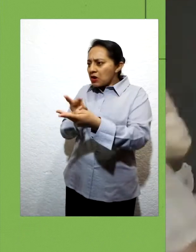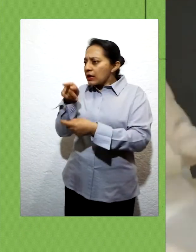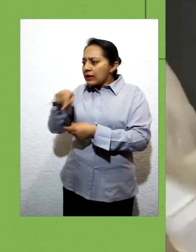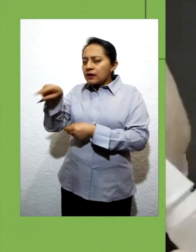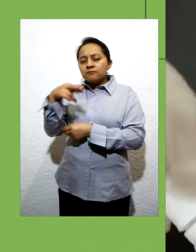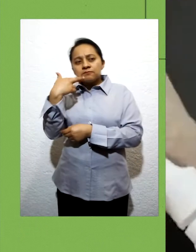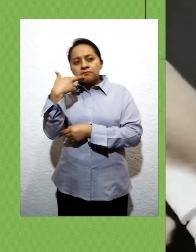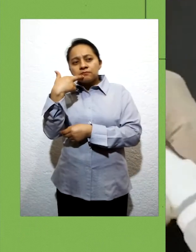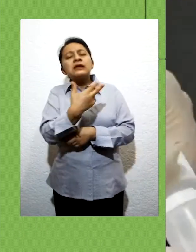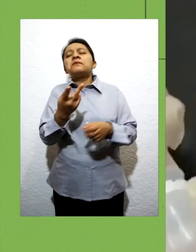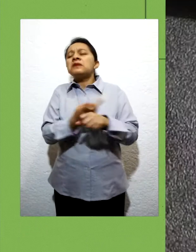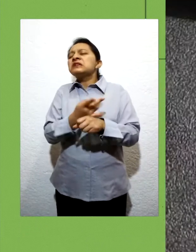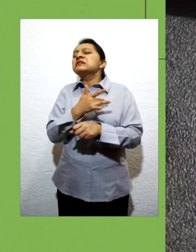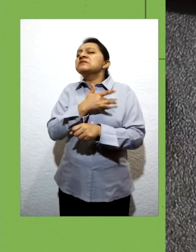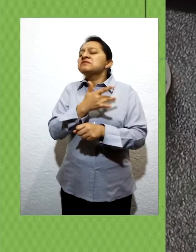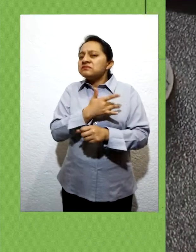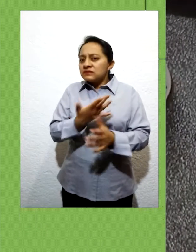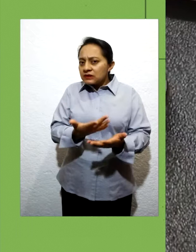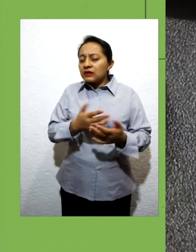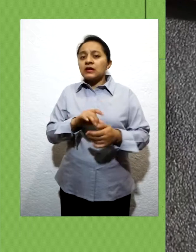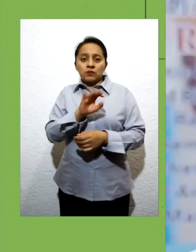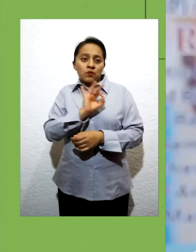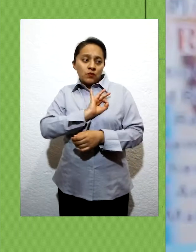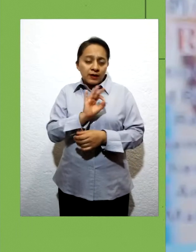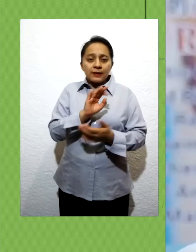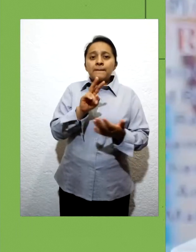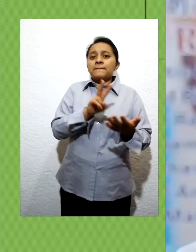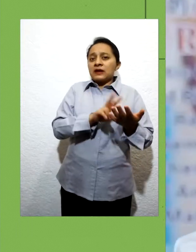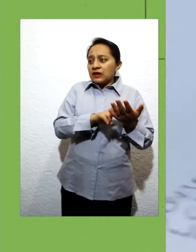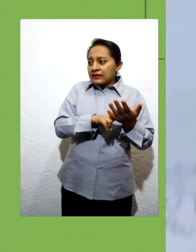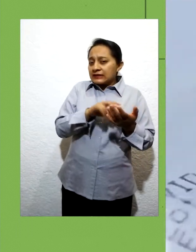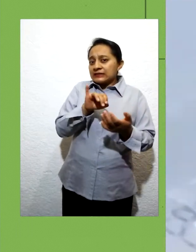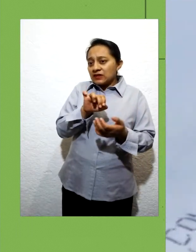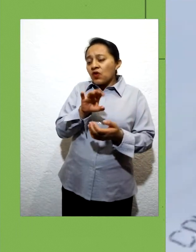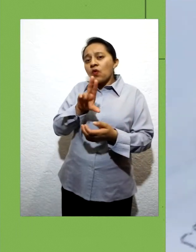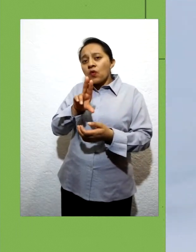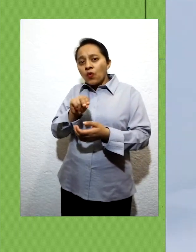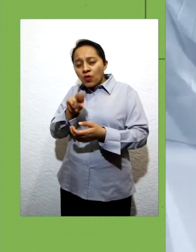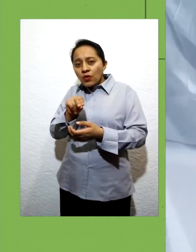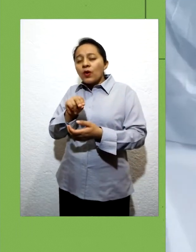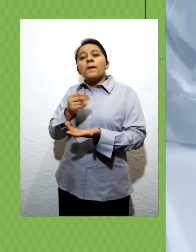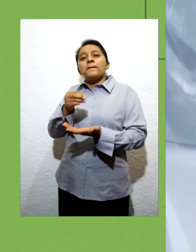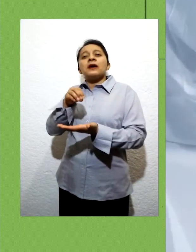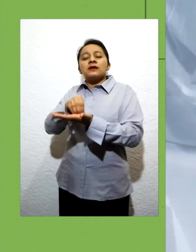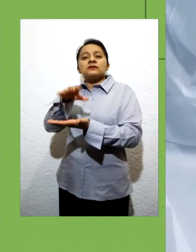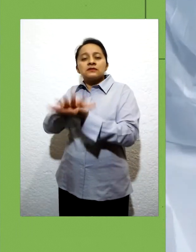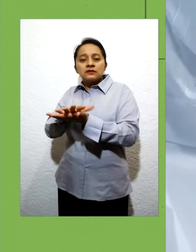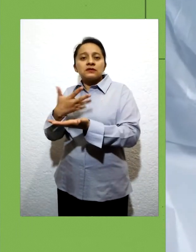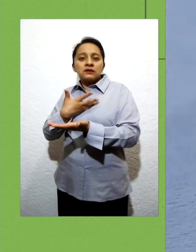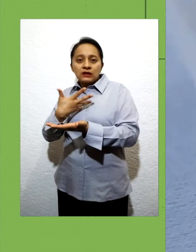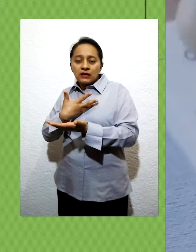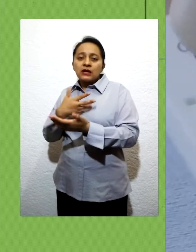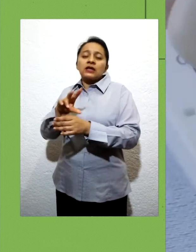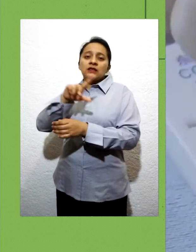síntomas y factores de riesgo y que puedan valorar si es candidato a este programa para agendar su cita de médico y realizar la aplicación de